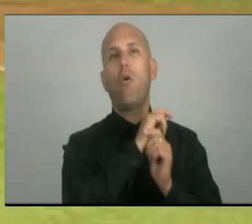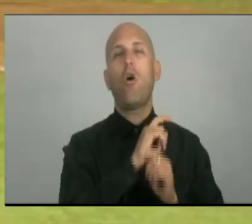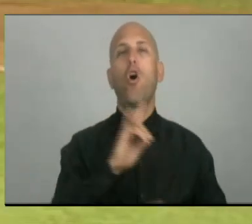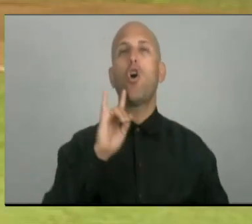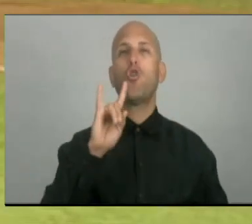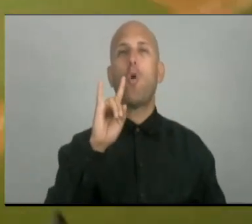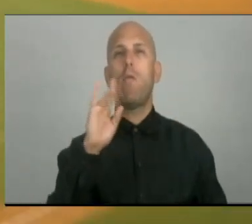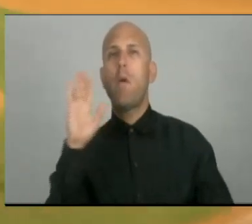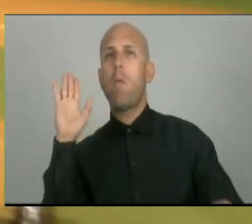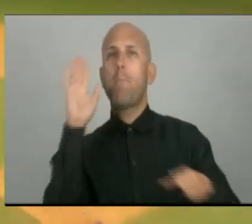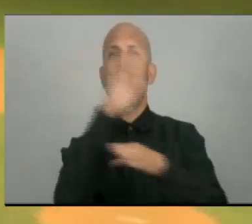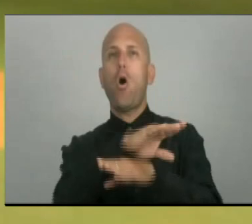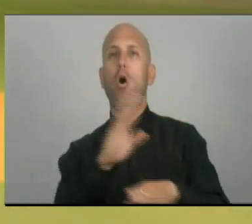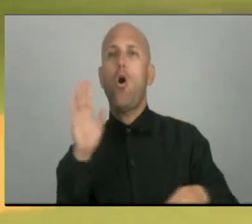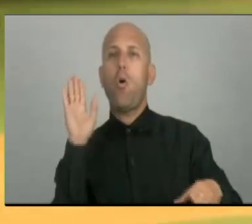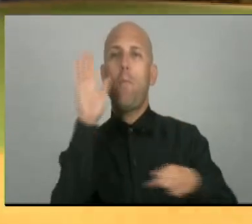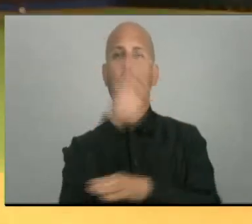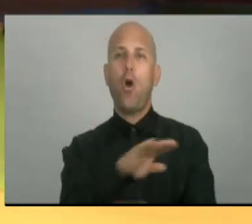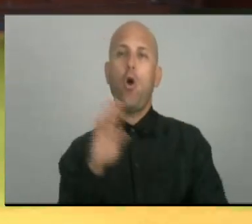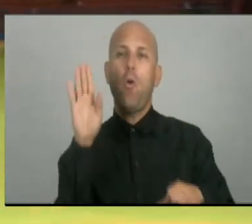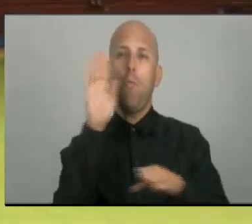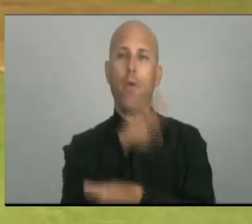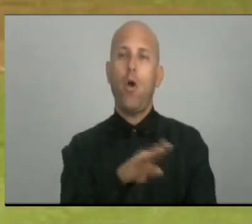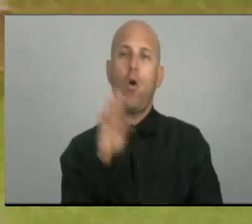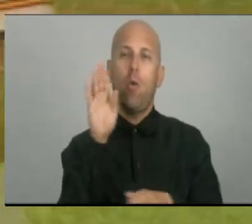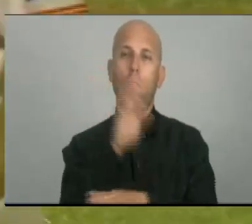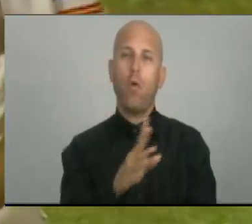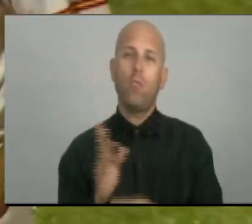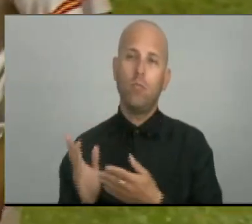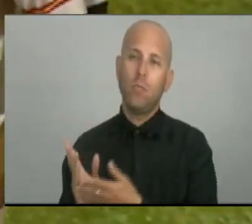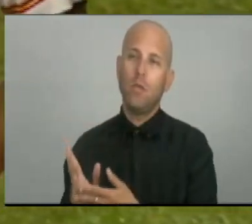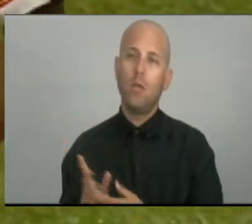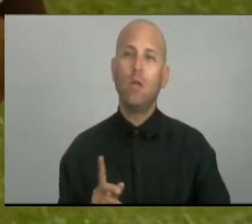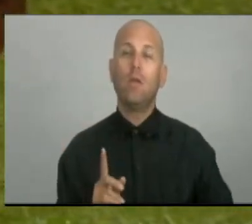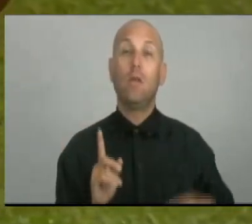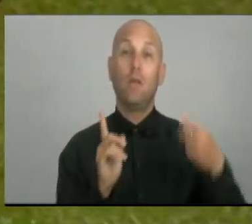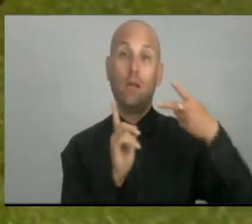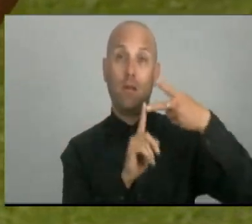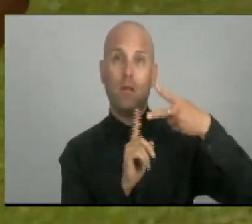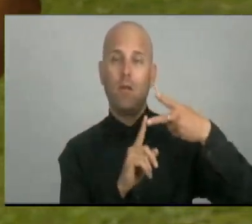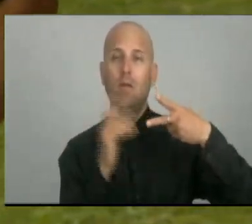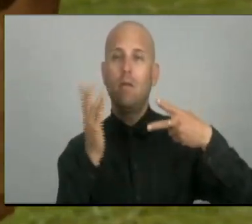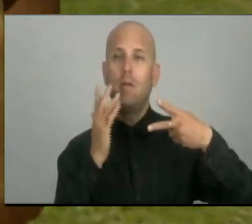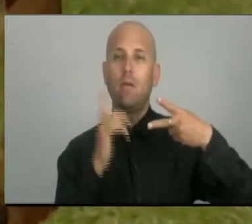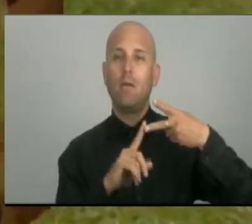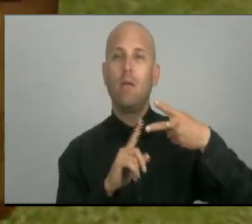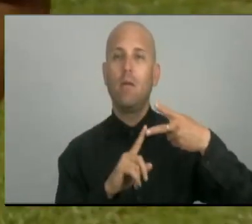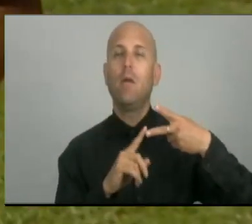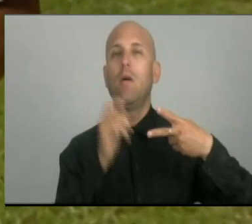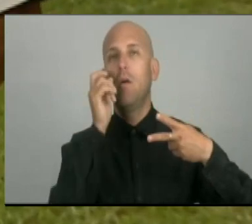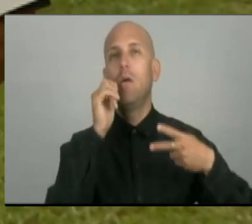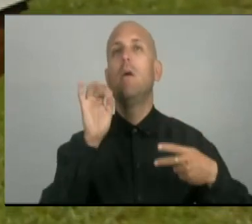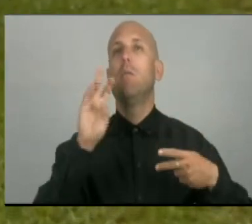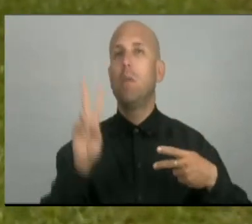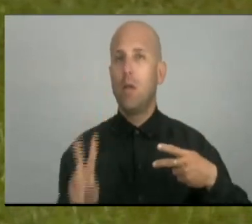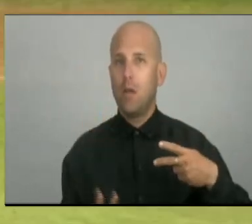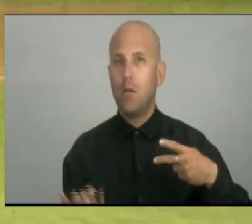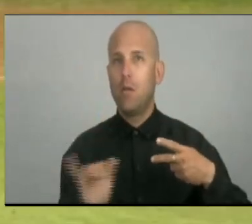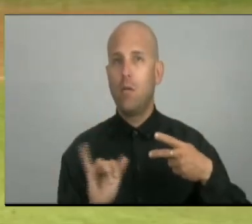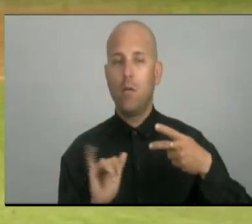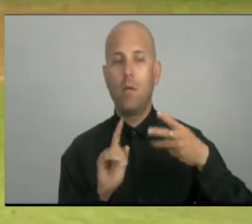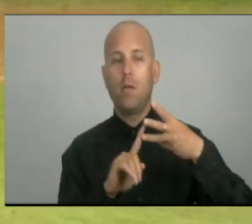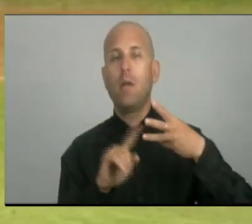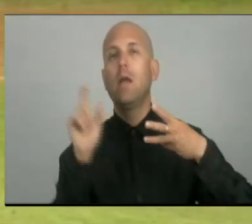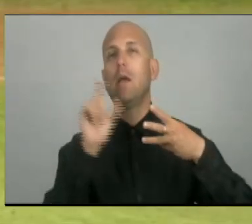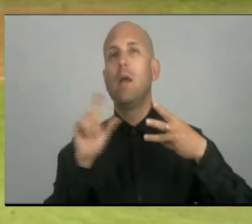esféricas de las gradas de la victoria de Girón. Tras el ganador se ubicaron su coequipero Juan Carlos Torres y el miembro de los